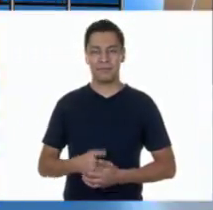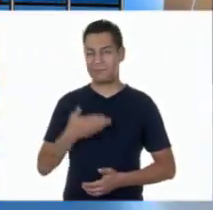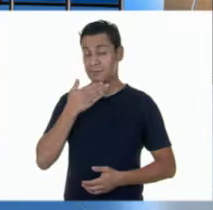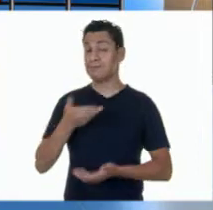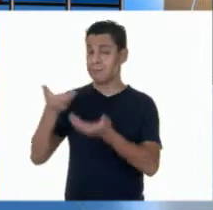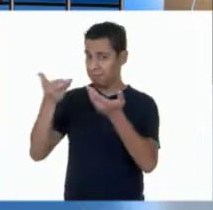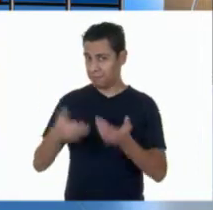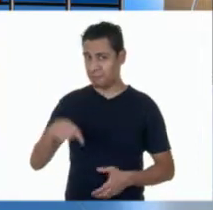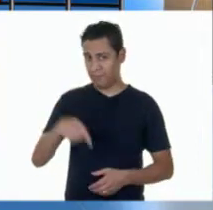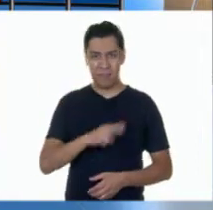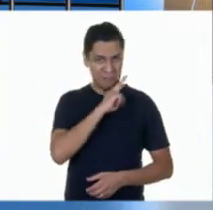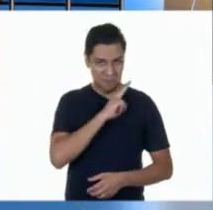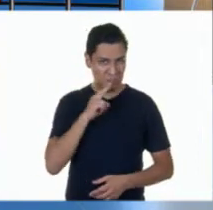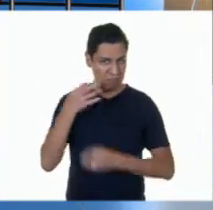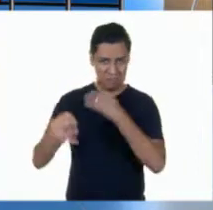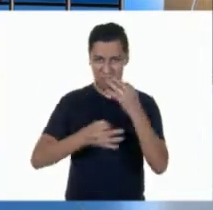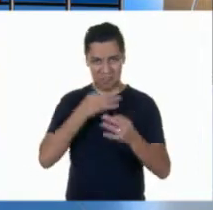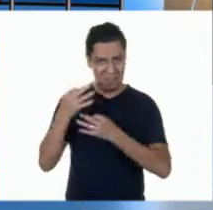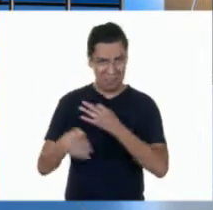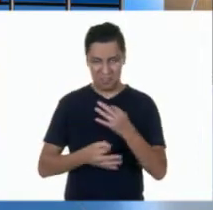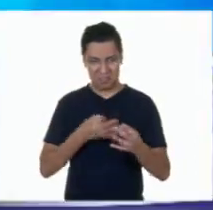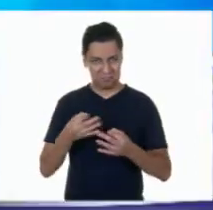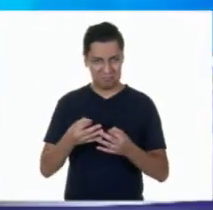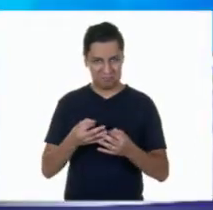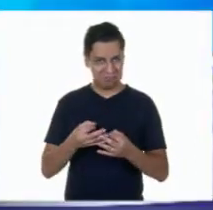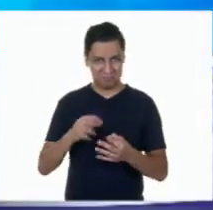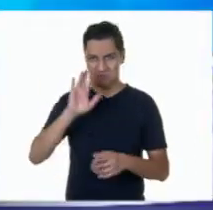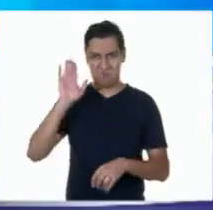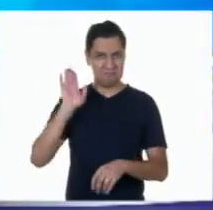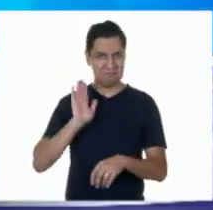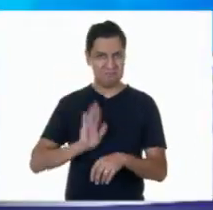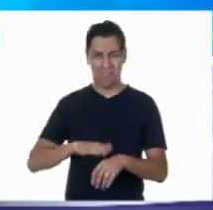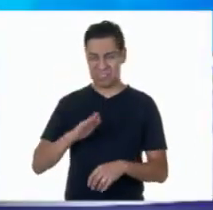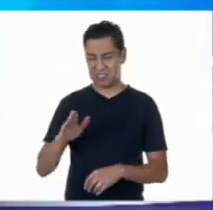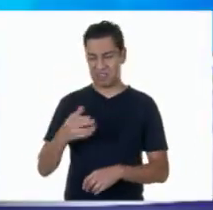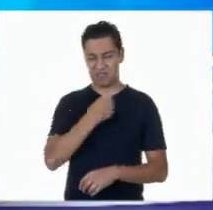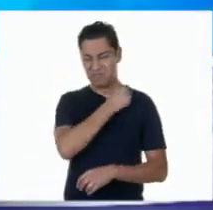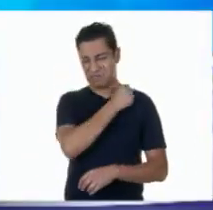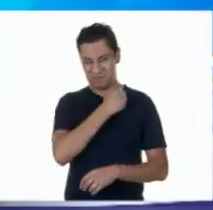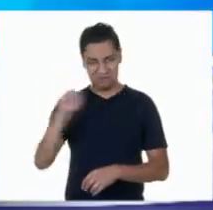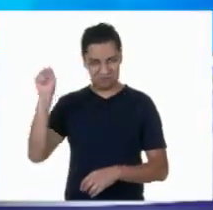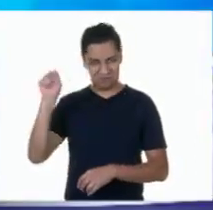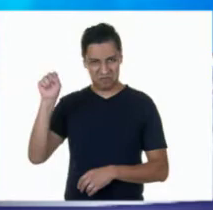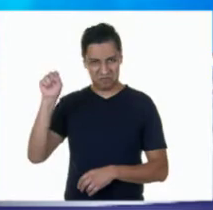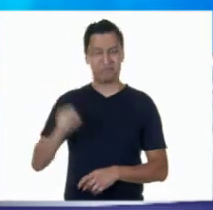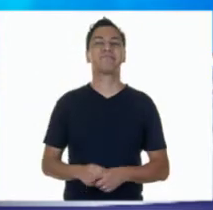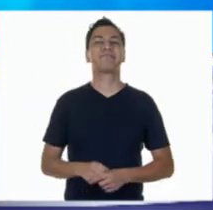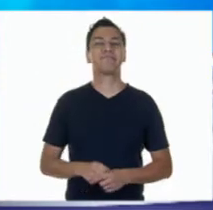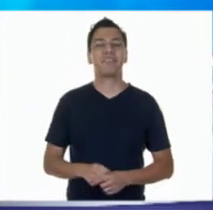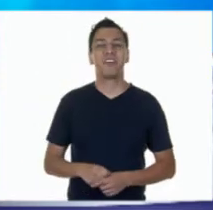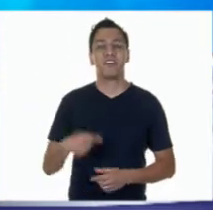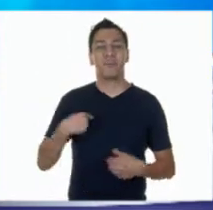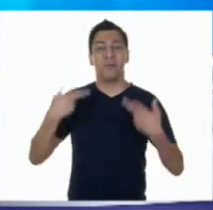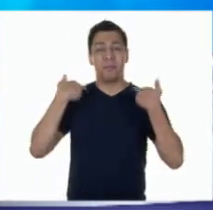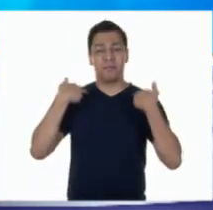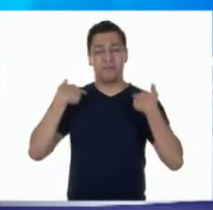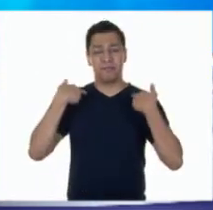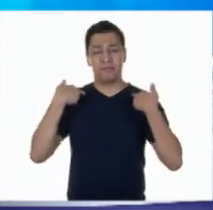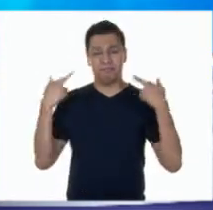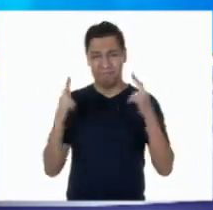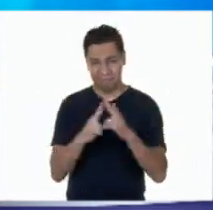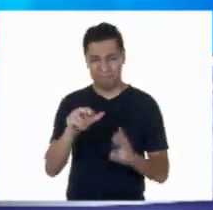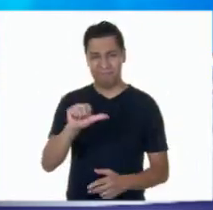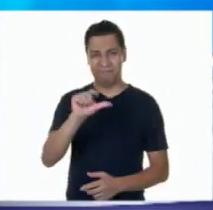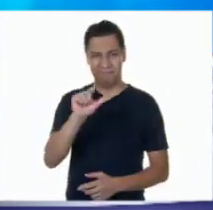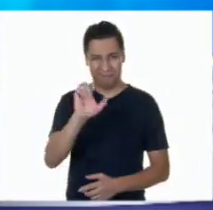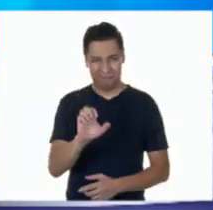Bienvenidas y bienvenidos a su noticiero favorito y más popular de Aprende en Casa, el informativo. Yo soy la maestra Ale y te recomiendo